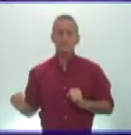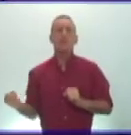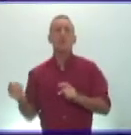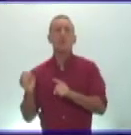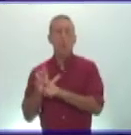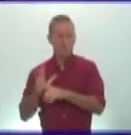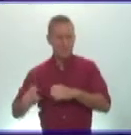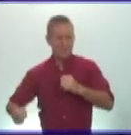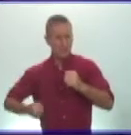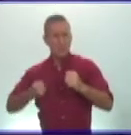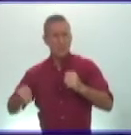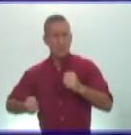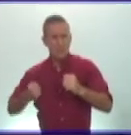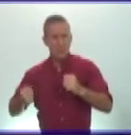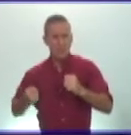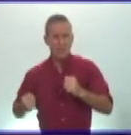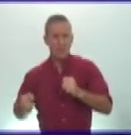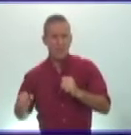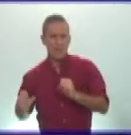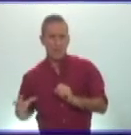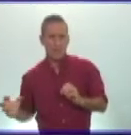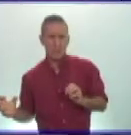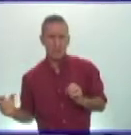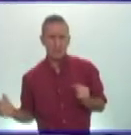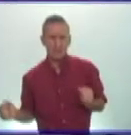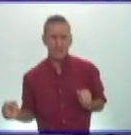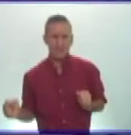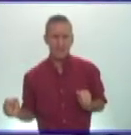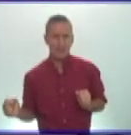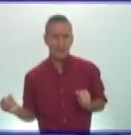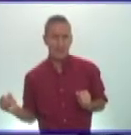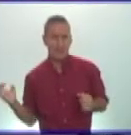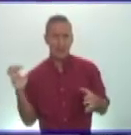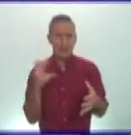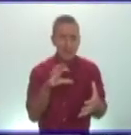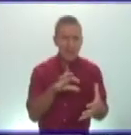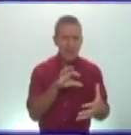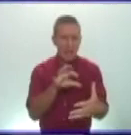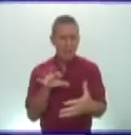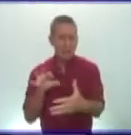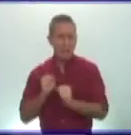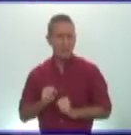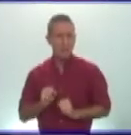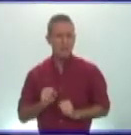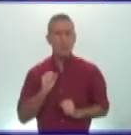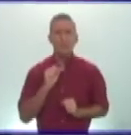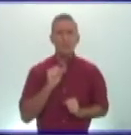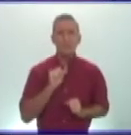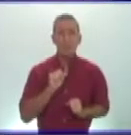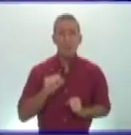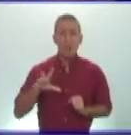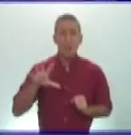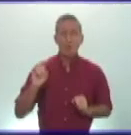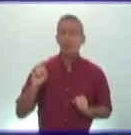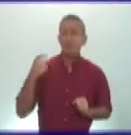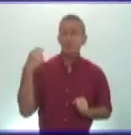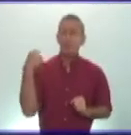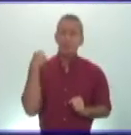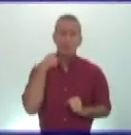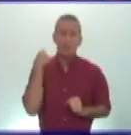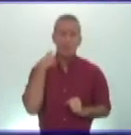el imperio persa sasánida en el año 226 tras el reinado de los severos hubo 50 años de anarquía donde diferentes